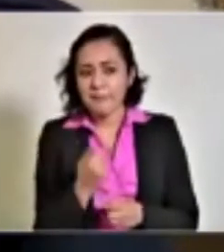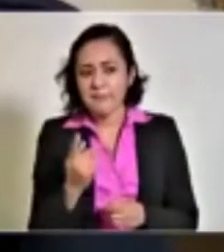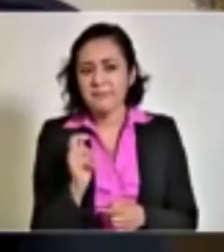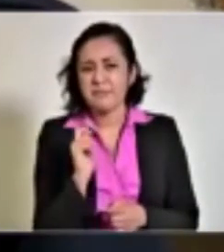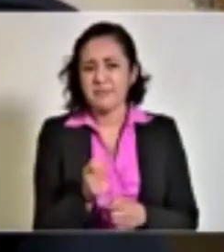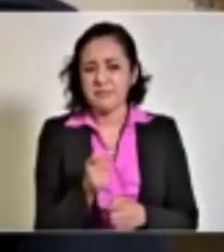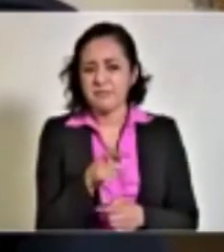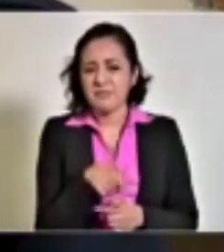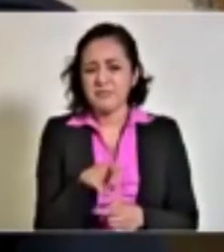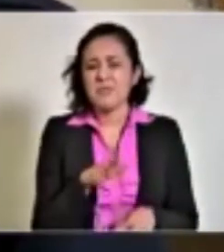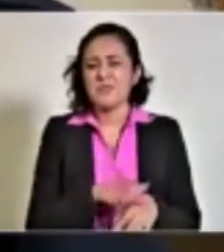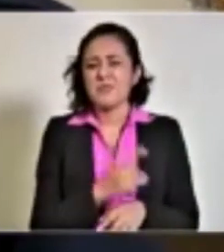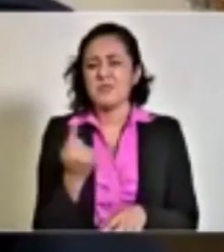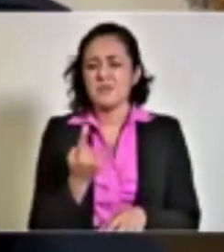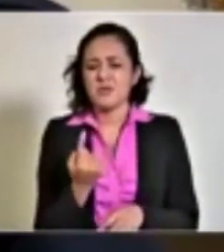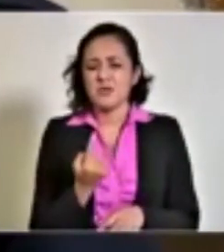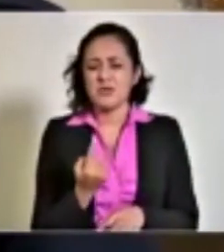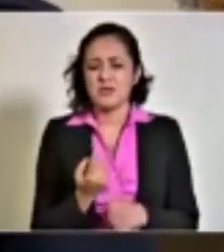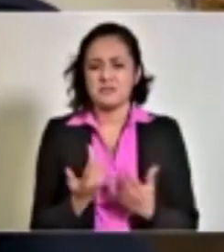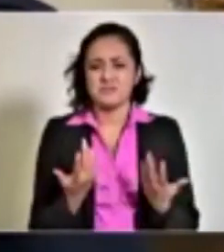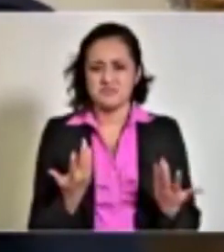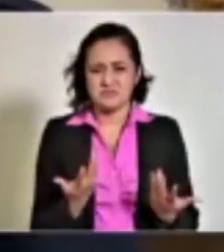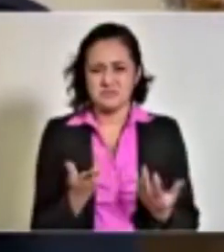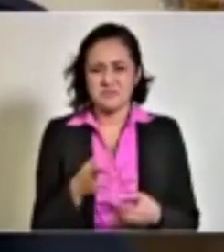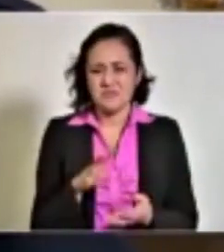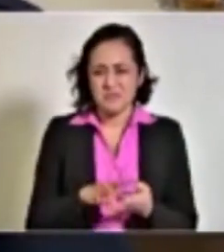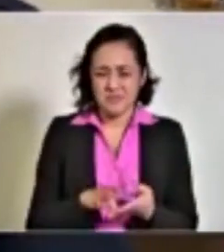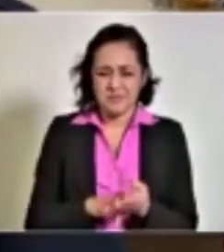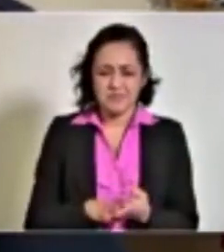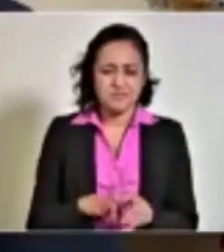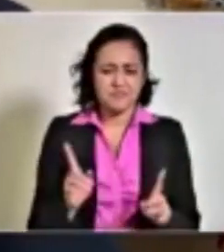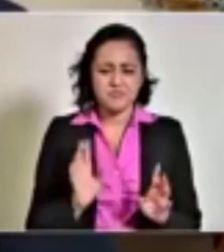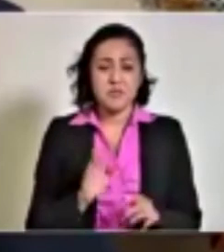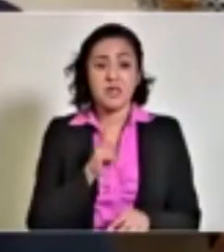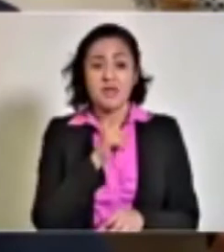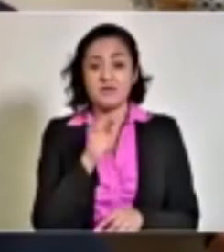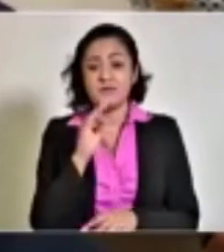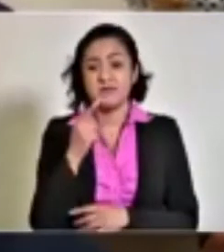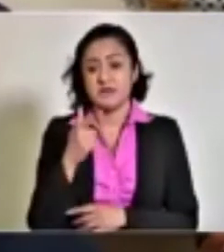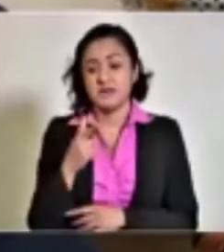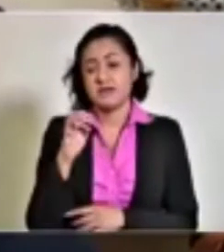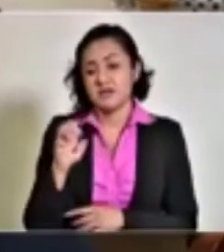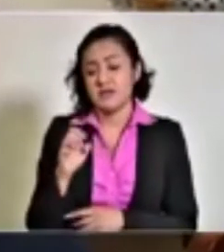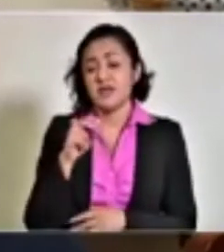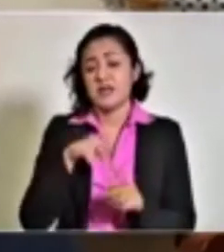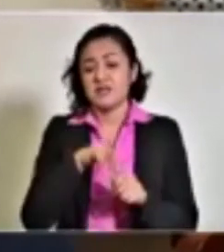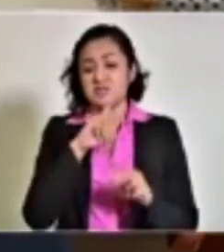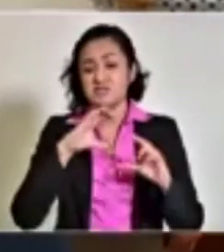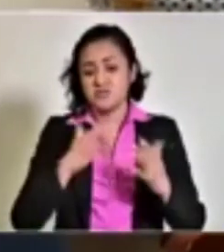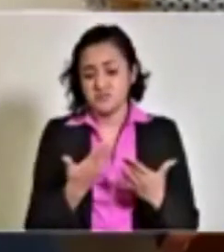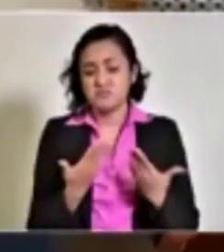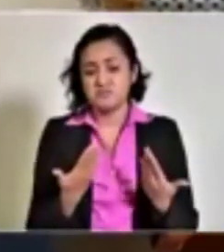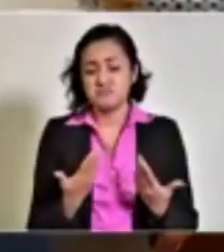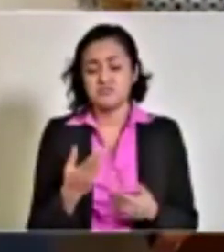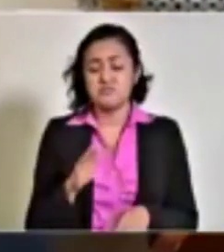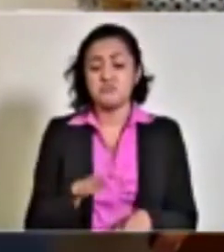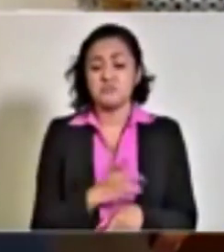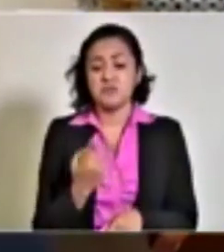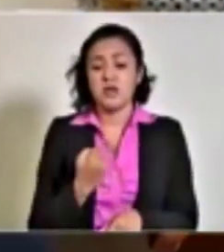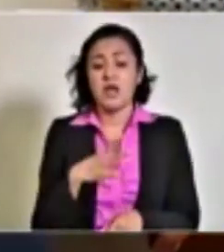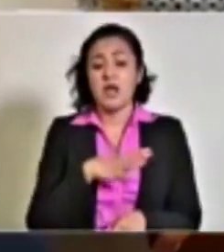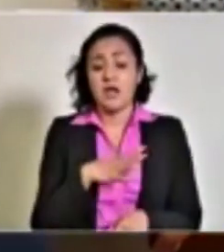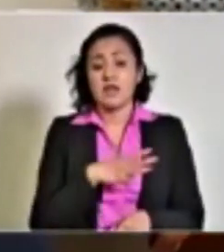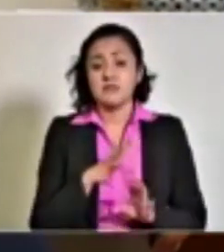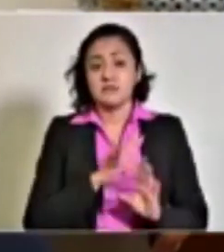oficialmente a la Fiscalía de Chiapas si había una orden